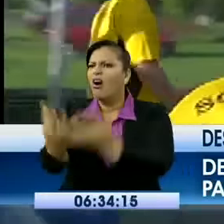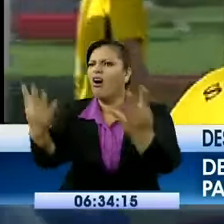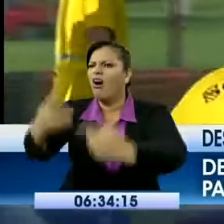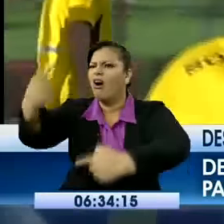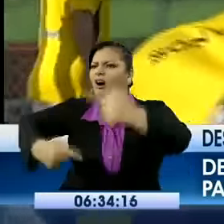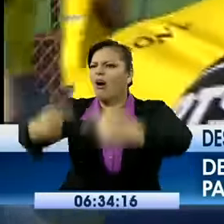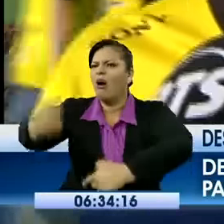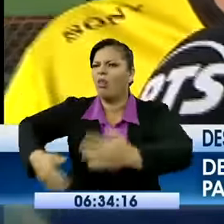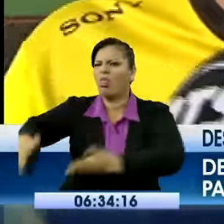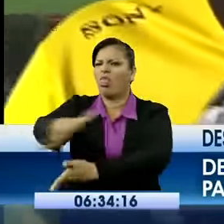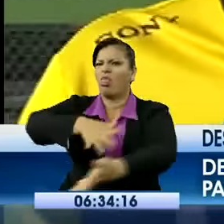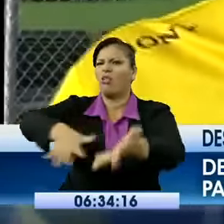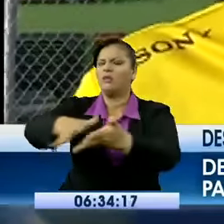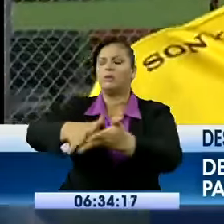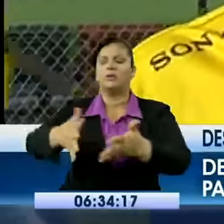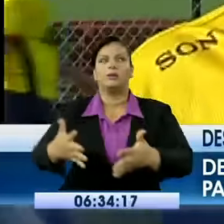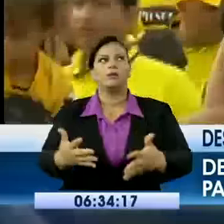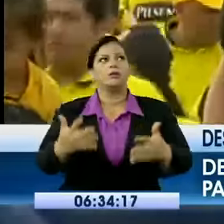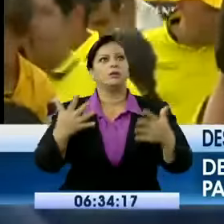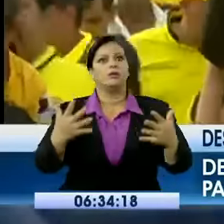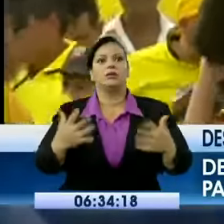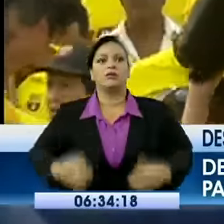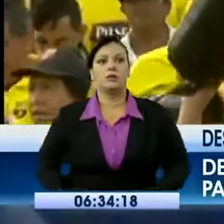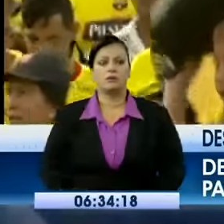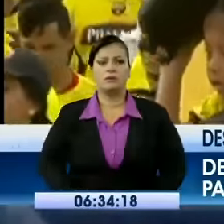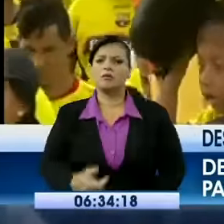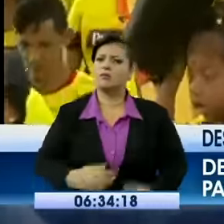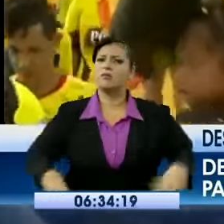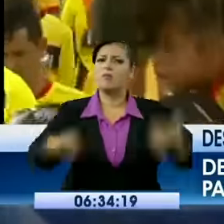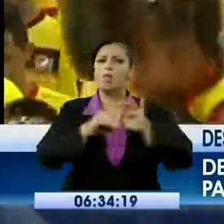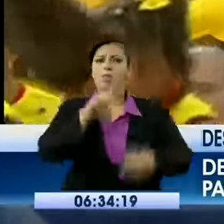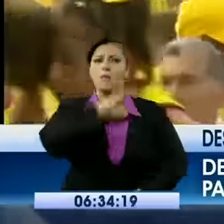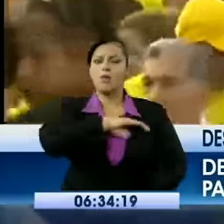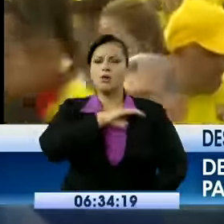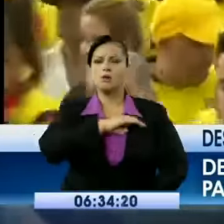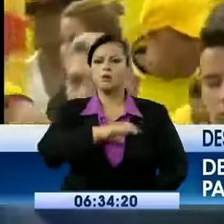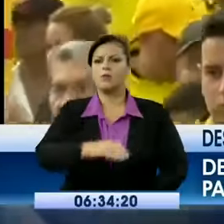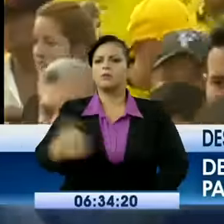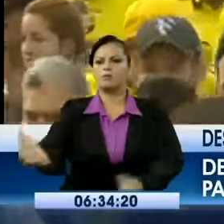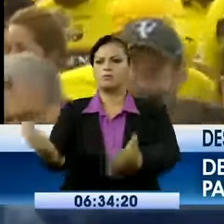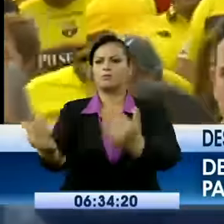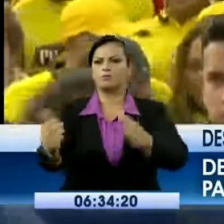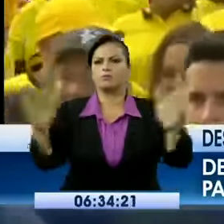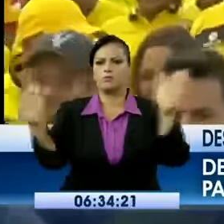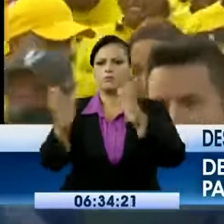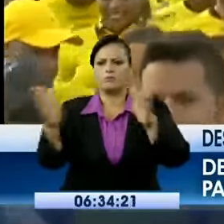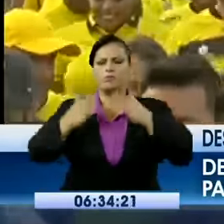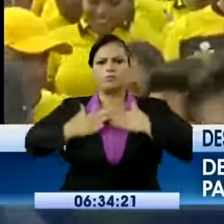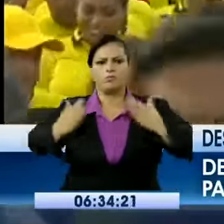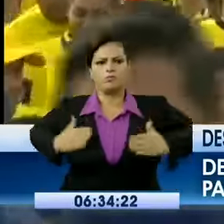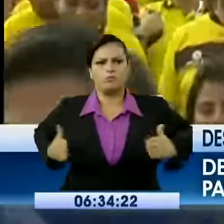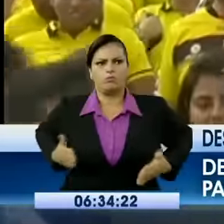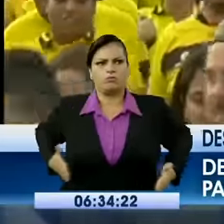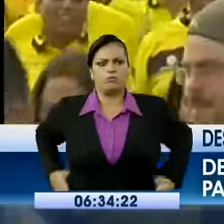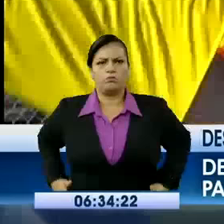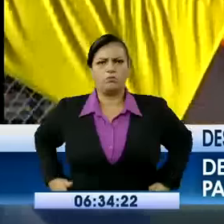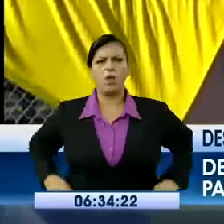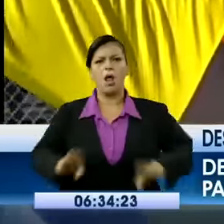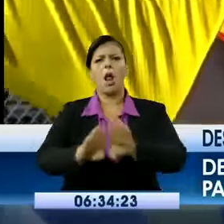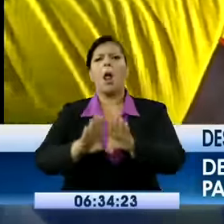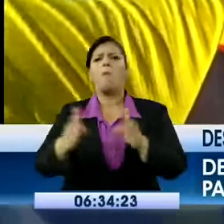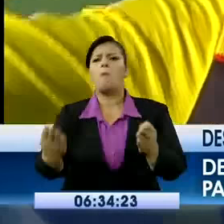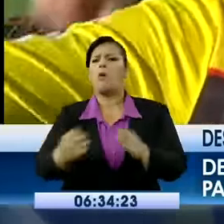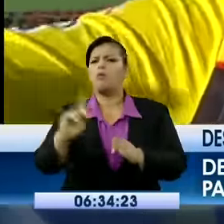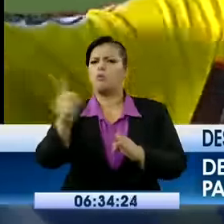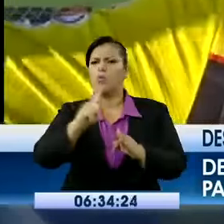debe hacer los filtros correspondientes mucho antes de la entrada. No lo puede hacer en la puerta. En la puerta están con caballos, le